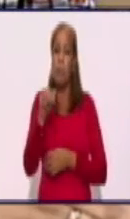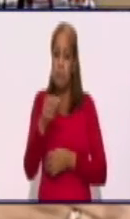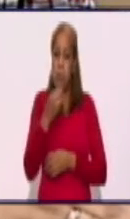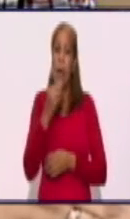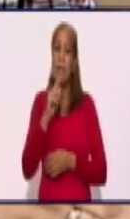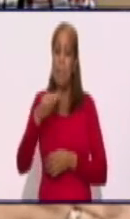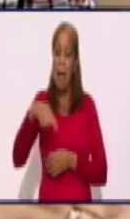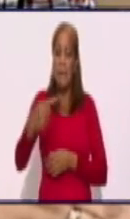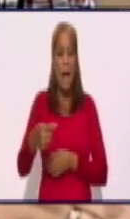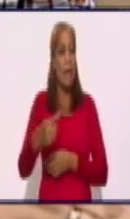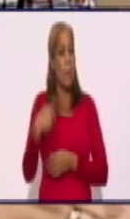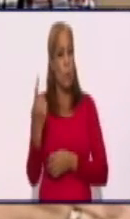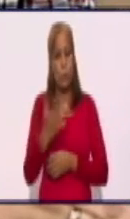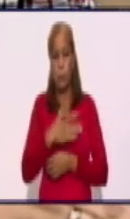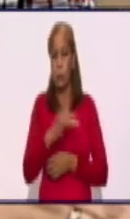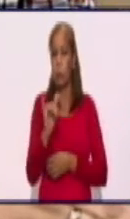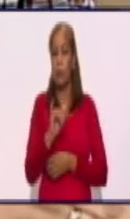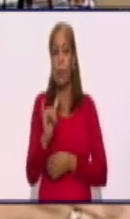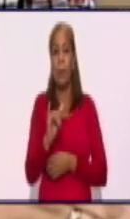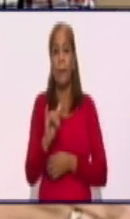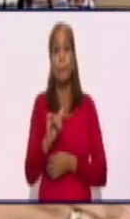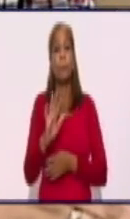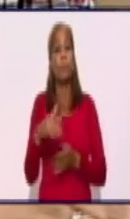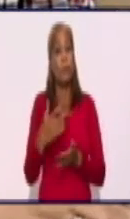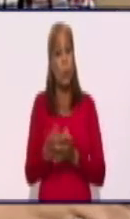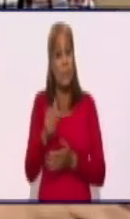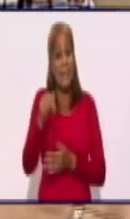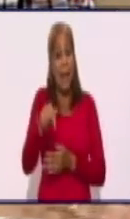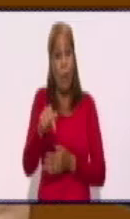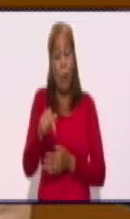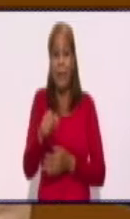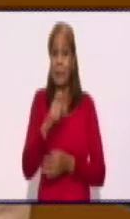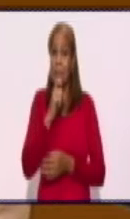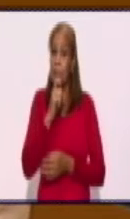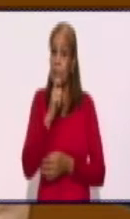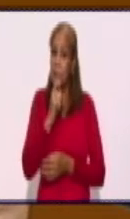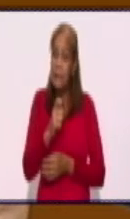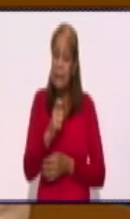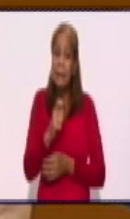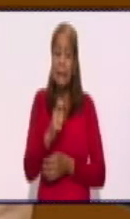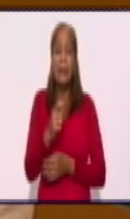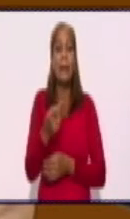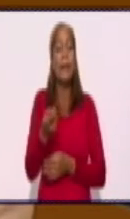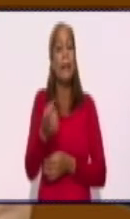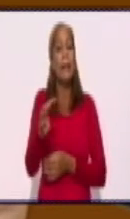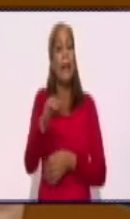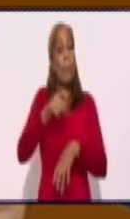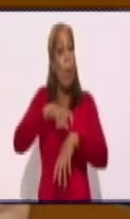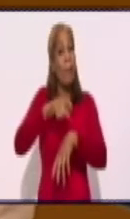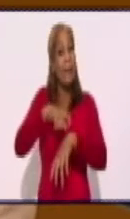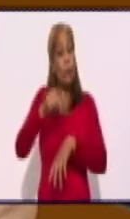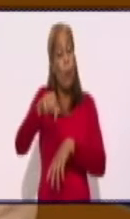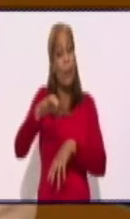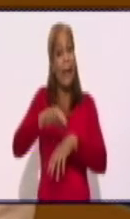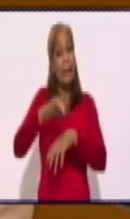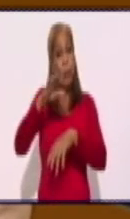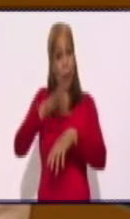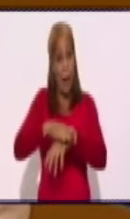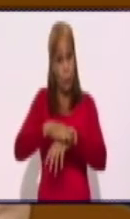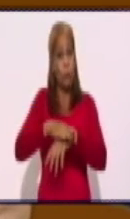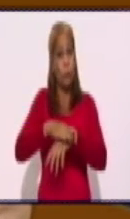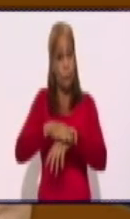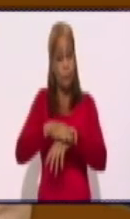un evento de transmisión local en Río Cauto específicamente, Bado del Yeso, Grito de Yara, pero eso lo tuvimos en Niquero.